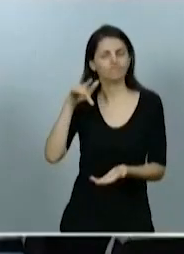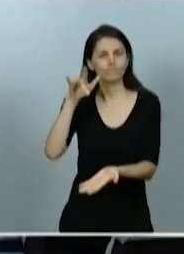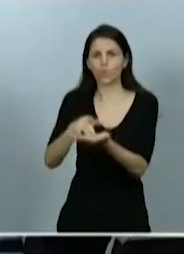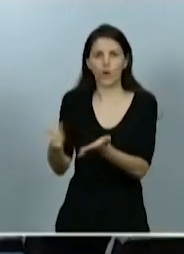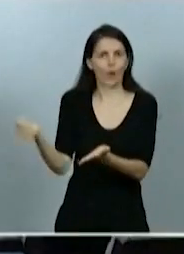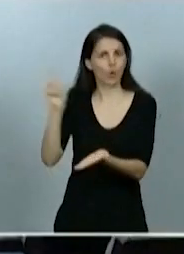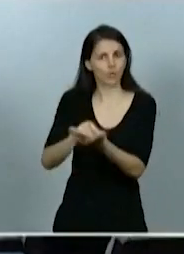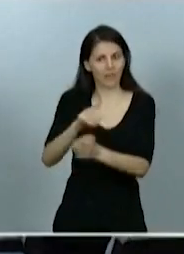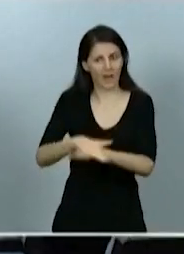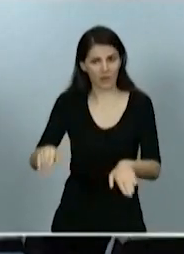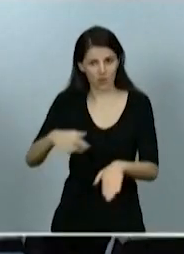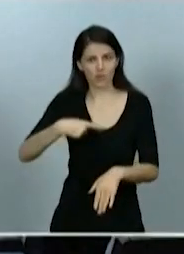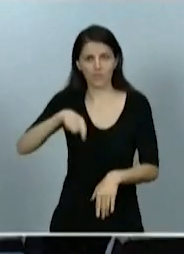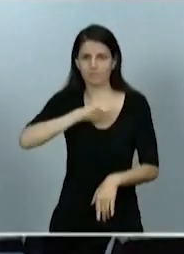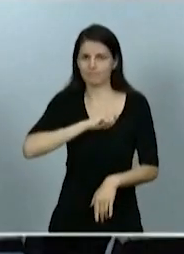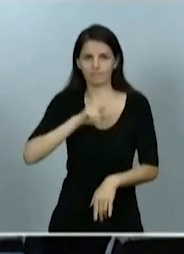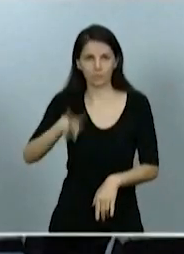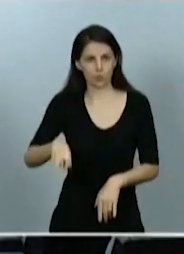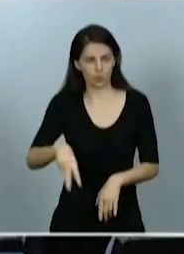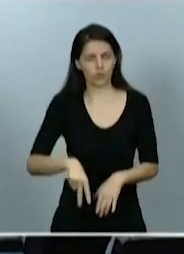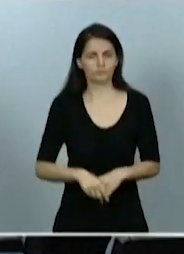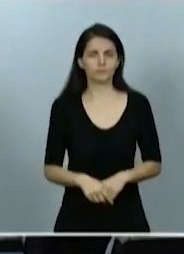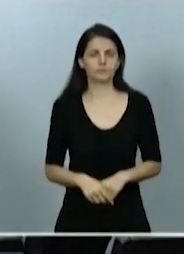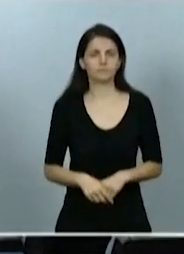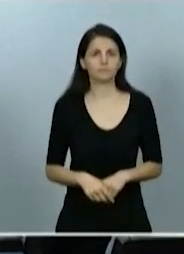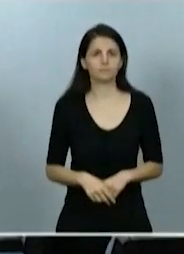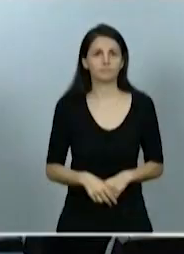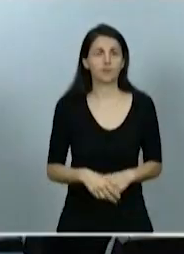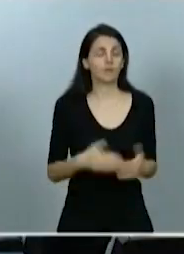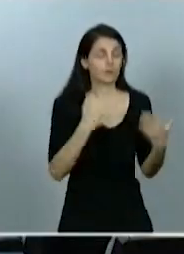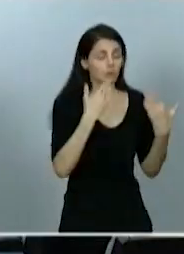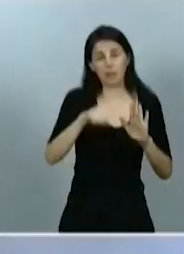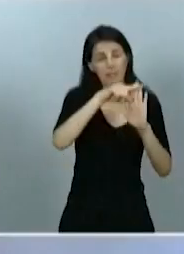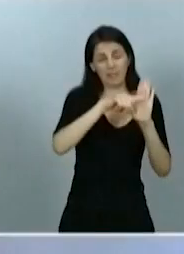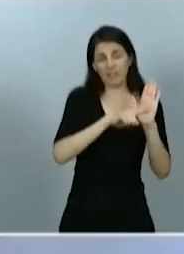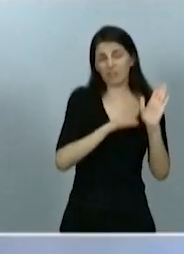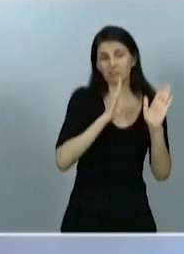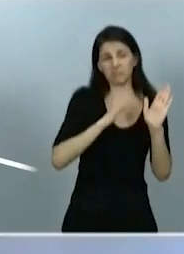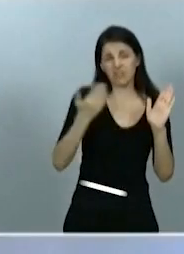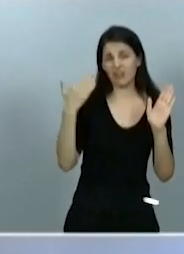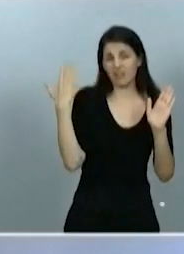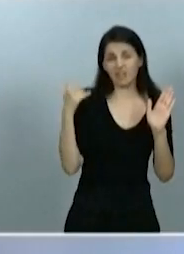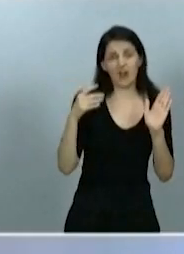Muchas gracias, vicepresidente Segundo. Y ahora le paso la palabra al ministro de Sanidad, Salvador Illa.